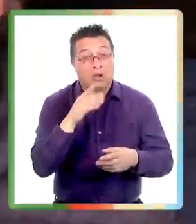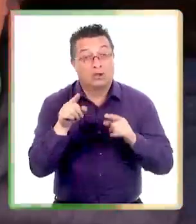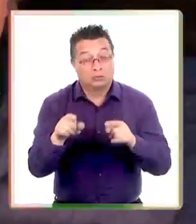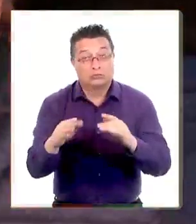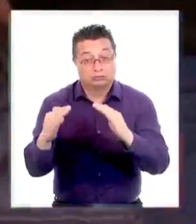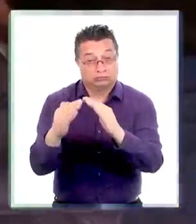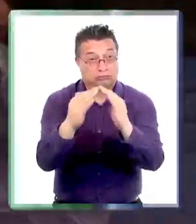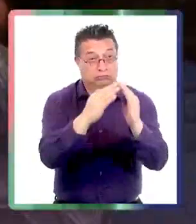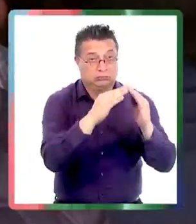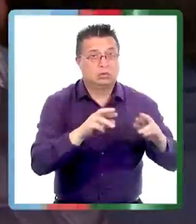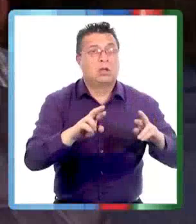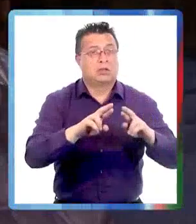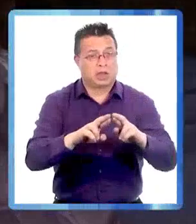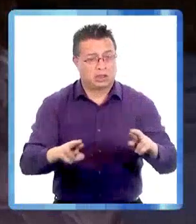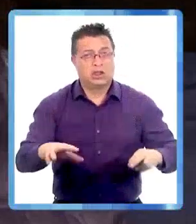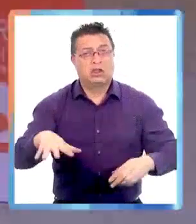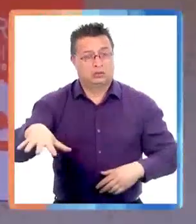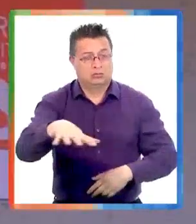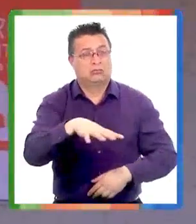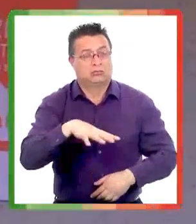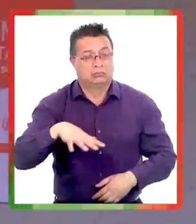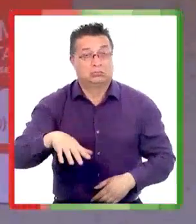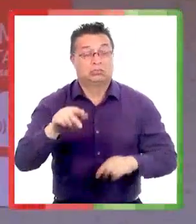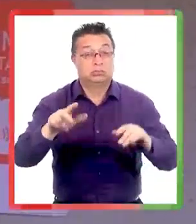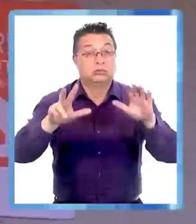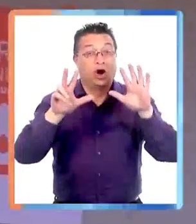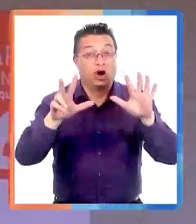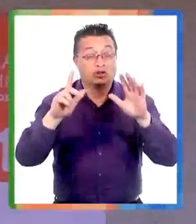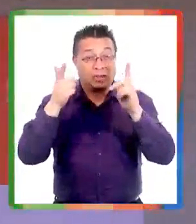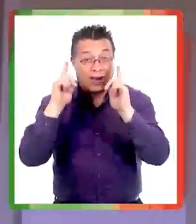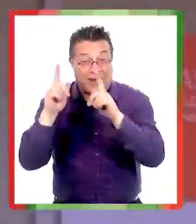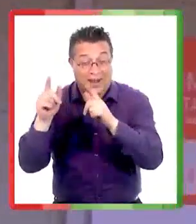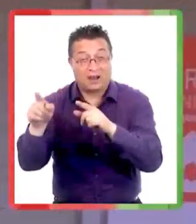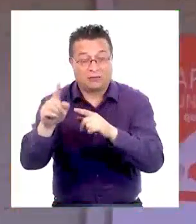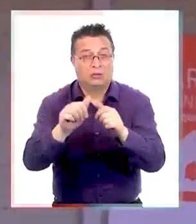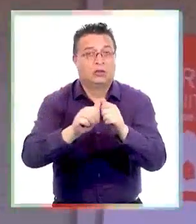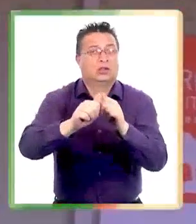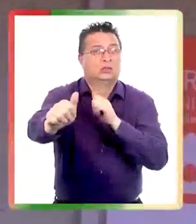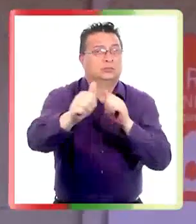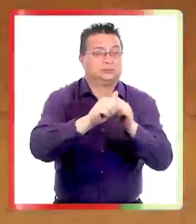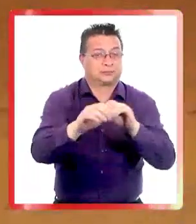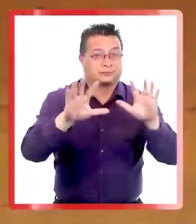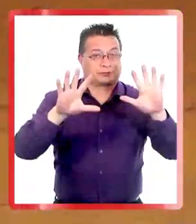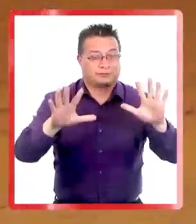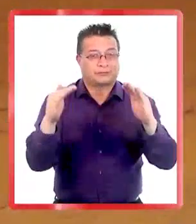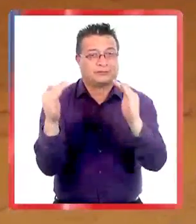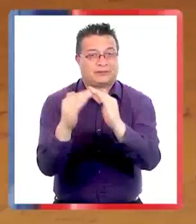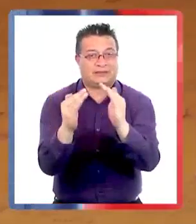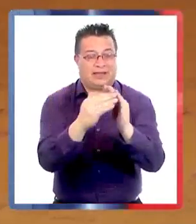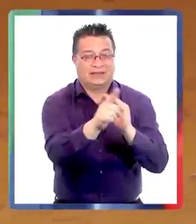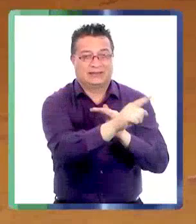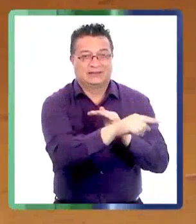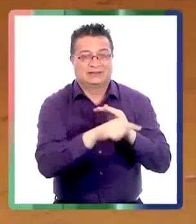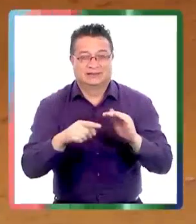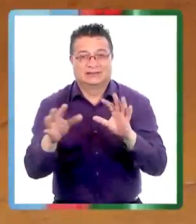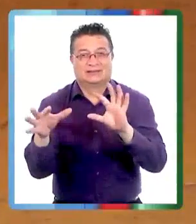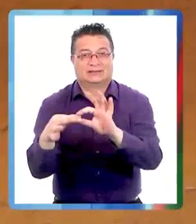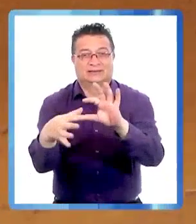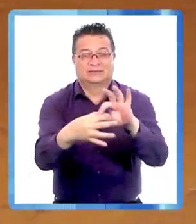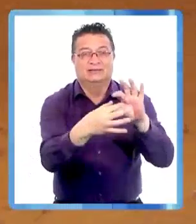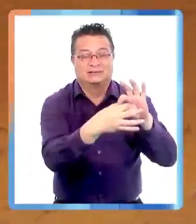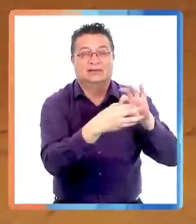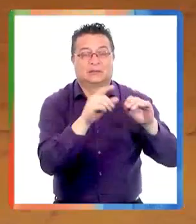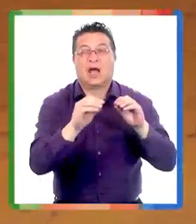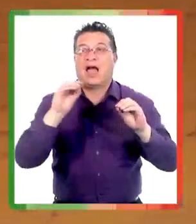de esta villa ha sido relativamente tranquila. 8 alarmas que tienen un alcance para 10 casas además están